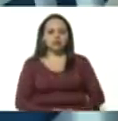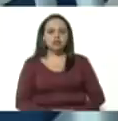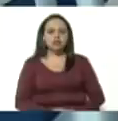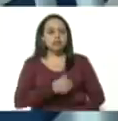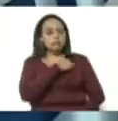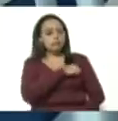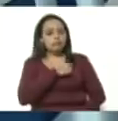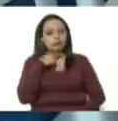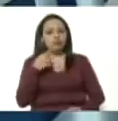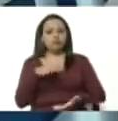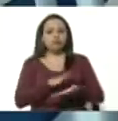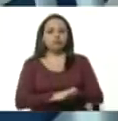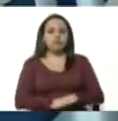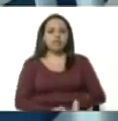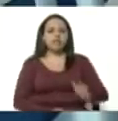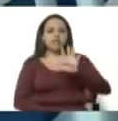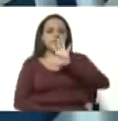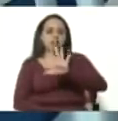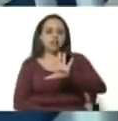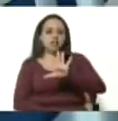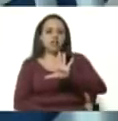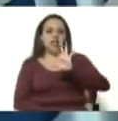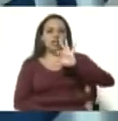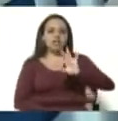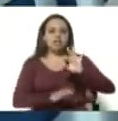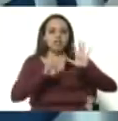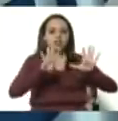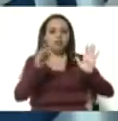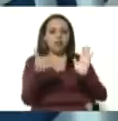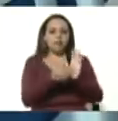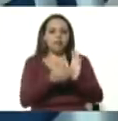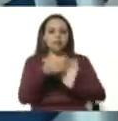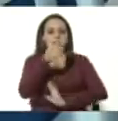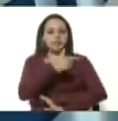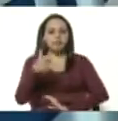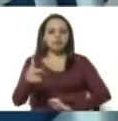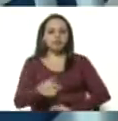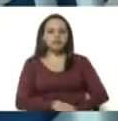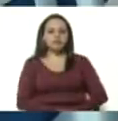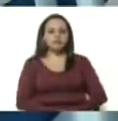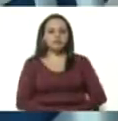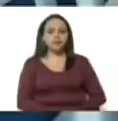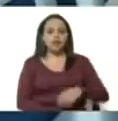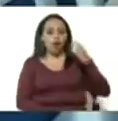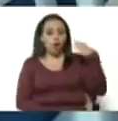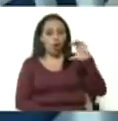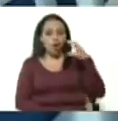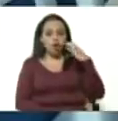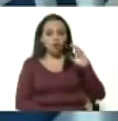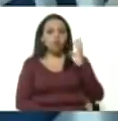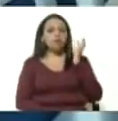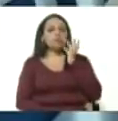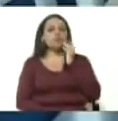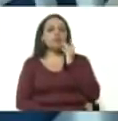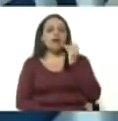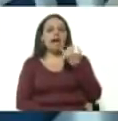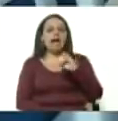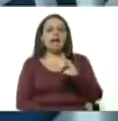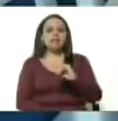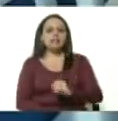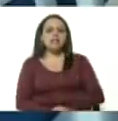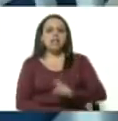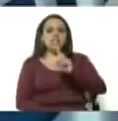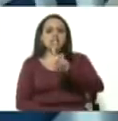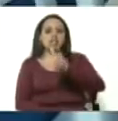han fallecido 539 mil personas en Colombia por ejemplo hay 120